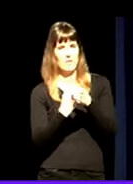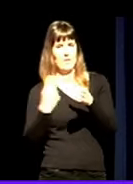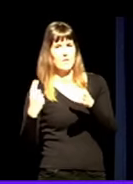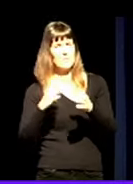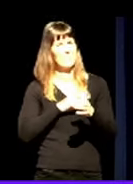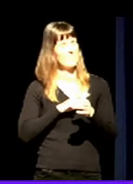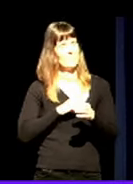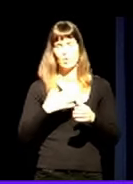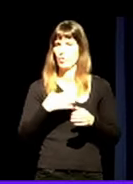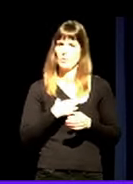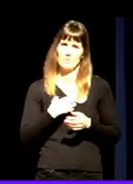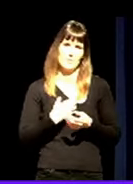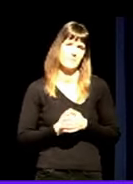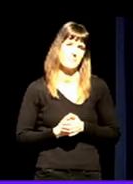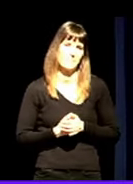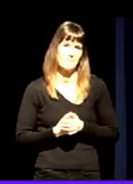sentitu.